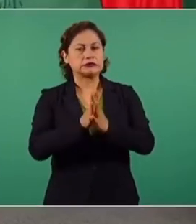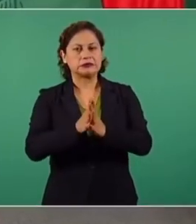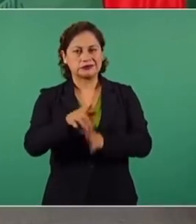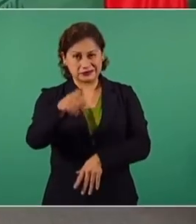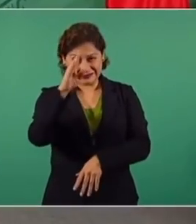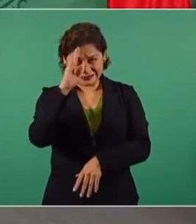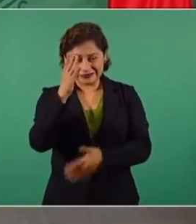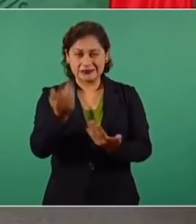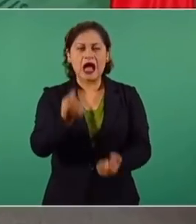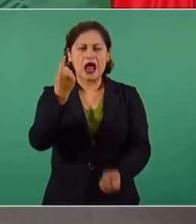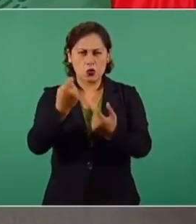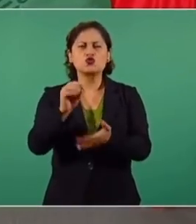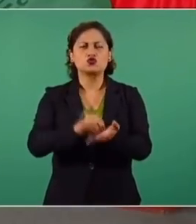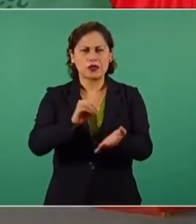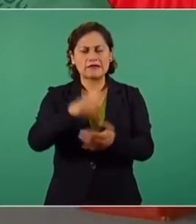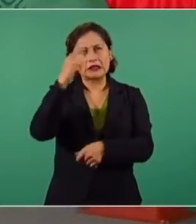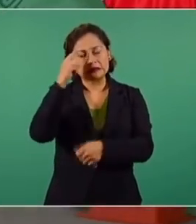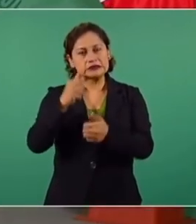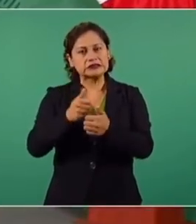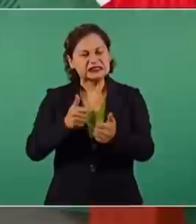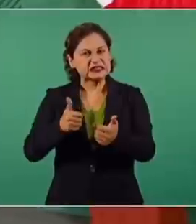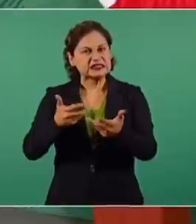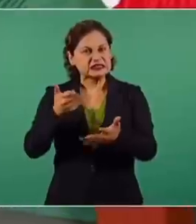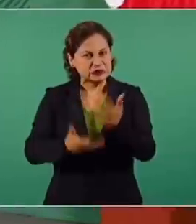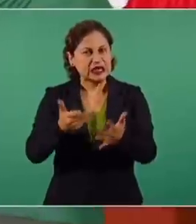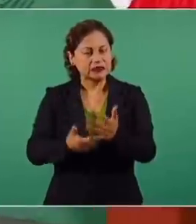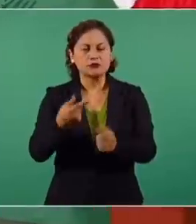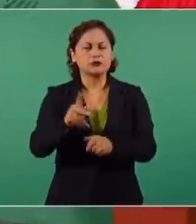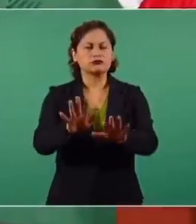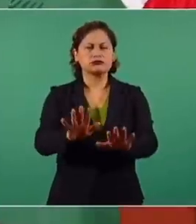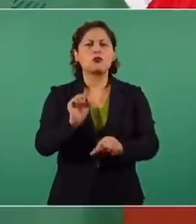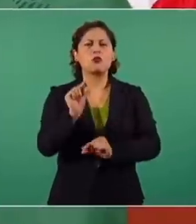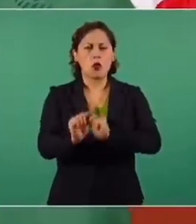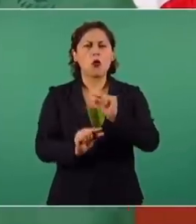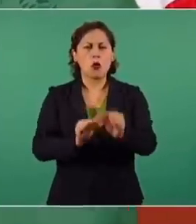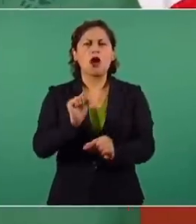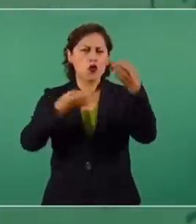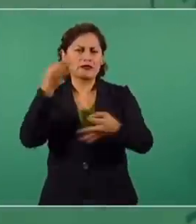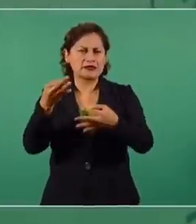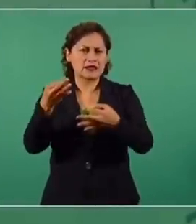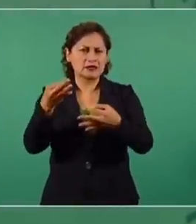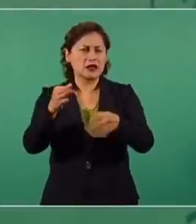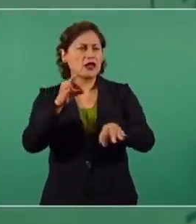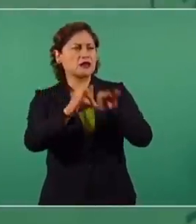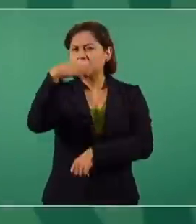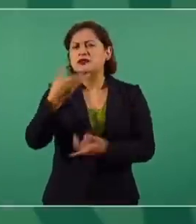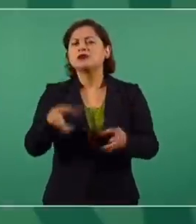comunismo. Pero poco a poco se va tomando conciencia.